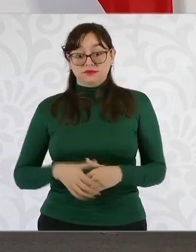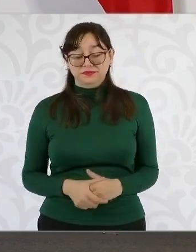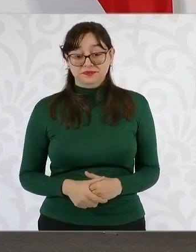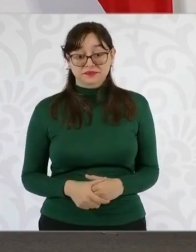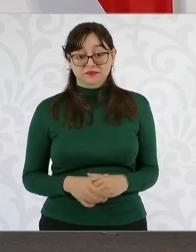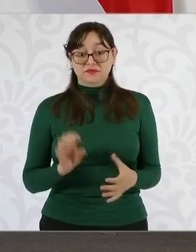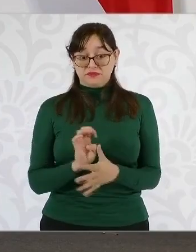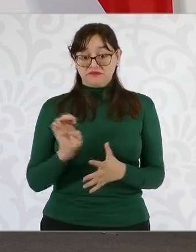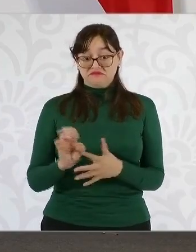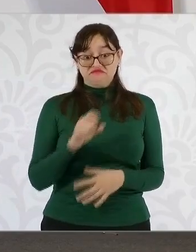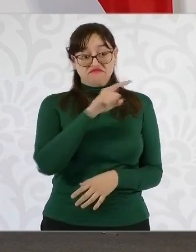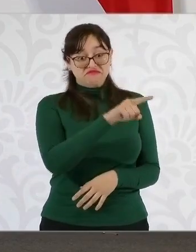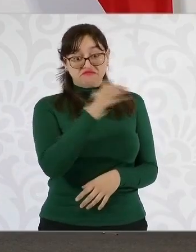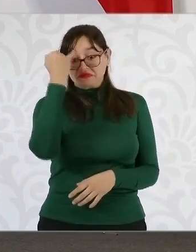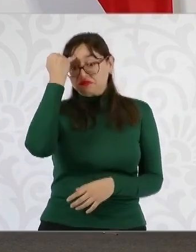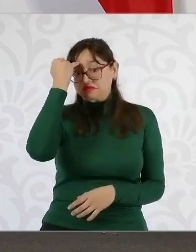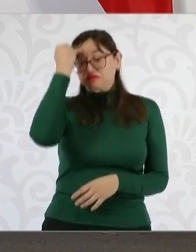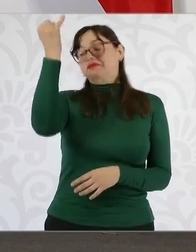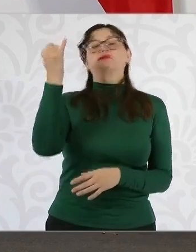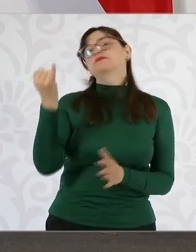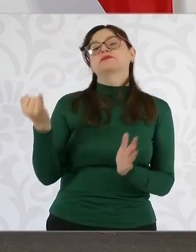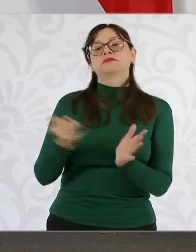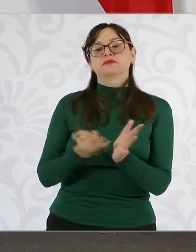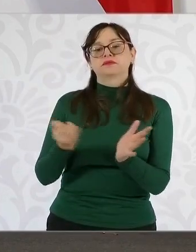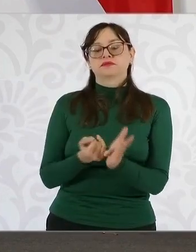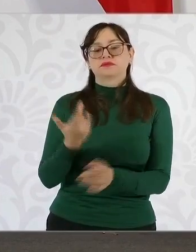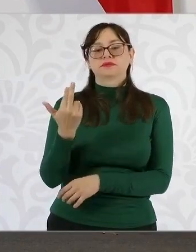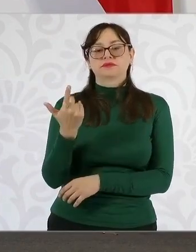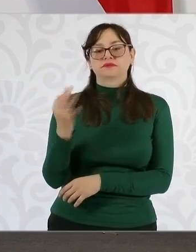impuesto, imagínense 25 por ciento,